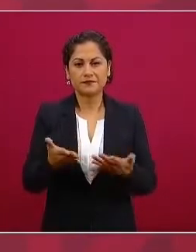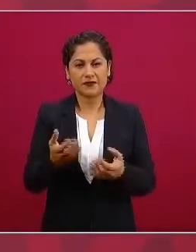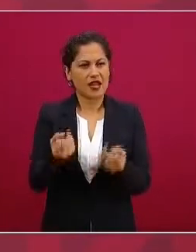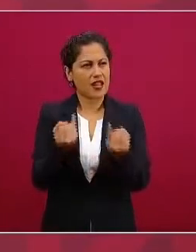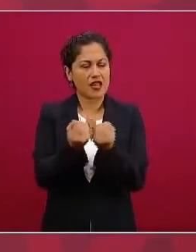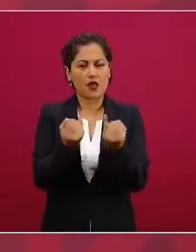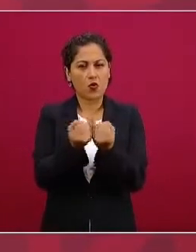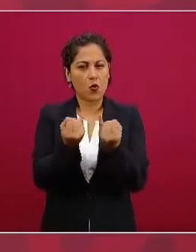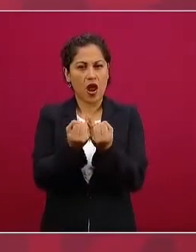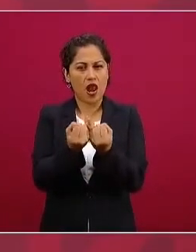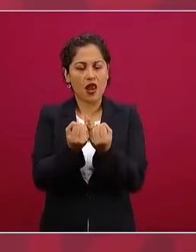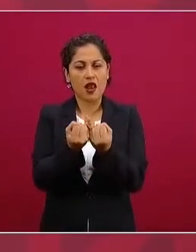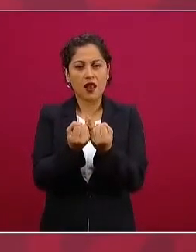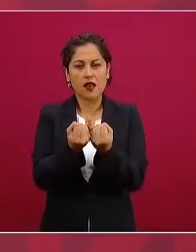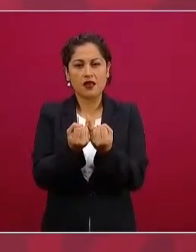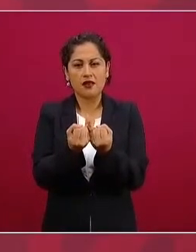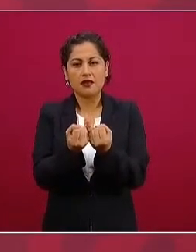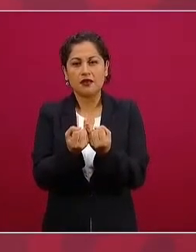acueducto